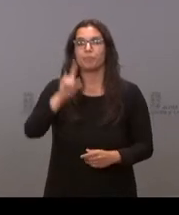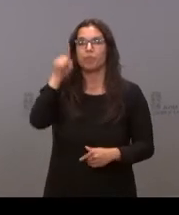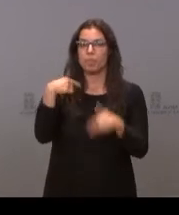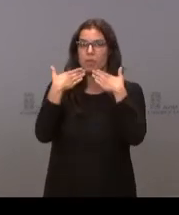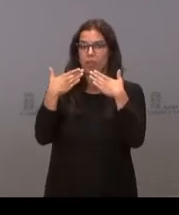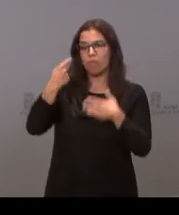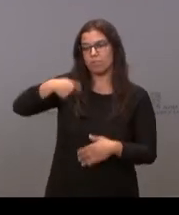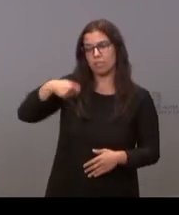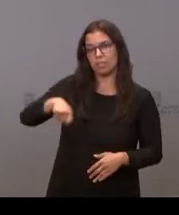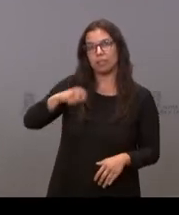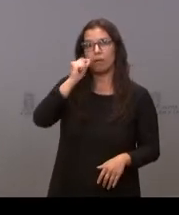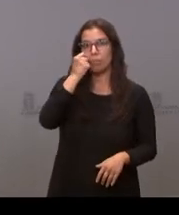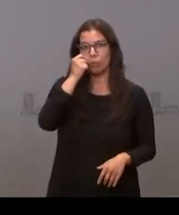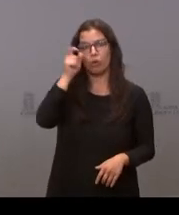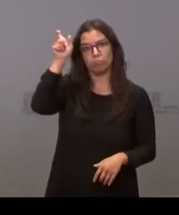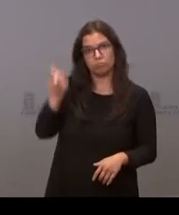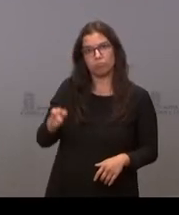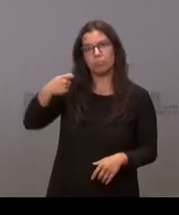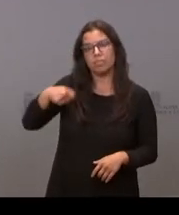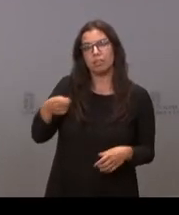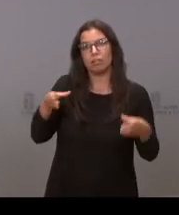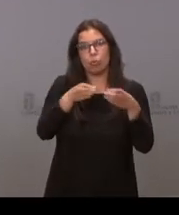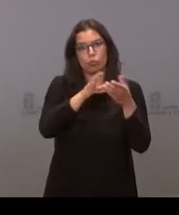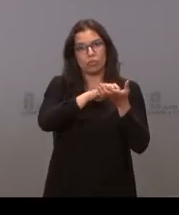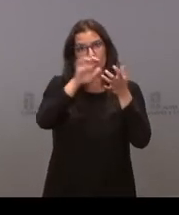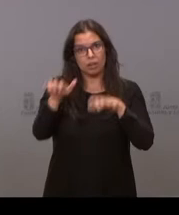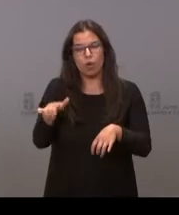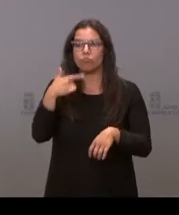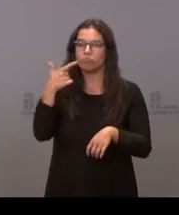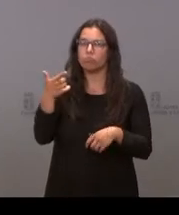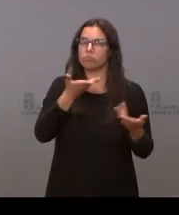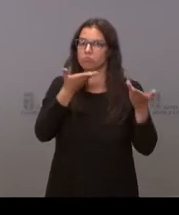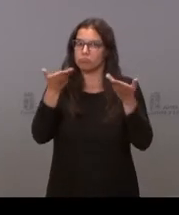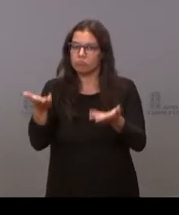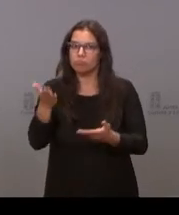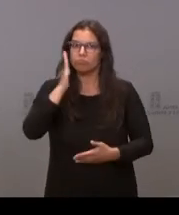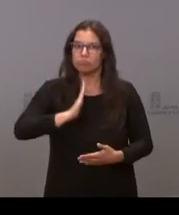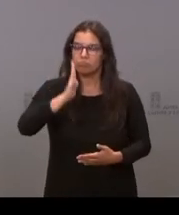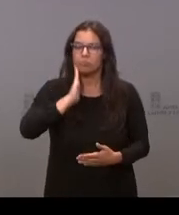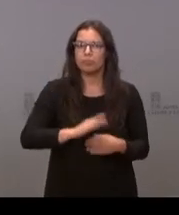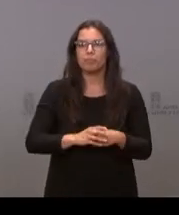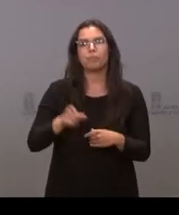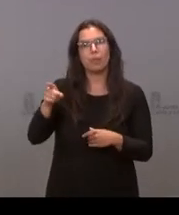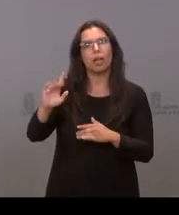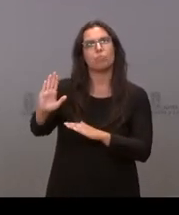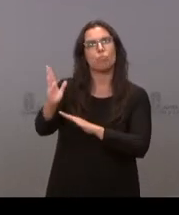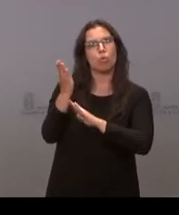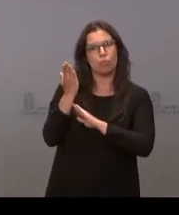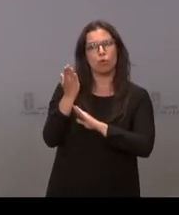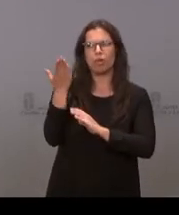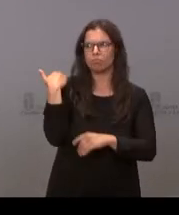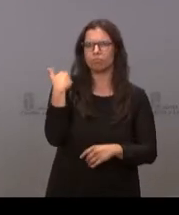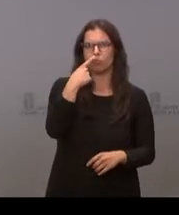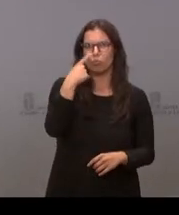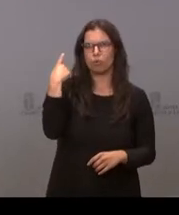presidente Mañueco, al presidente de la Junta de Castilla y León, la hospitalidad, el haberse propuesto hace ya casi